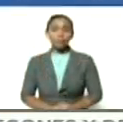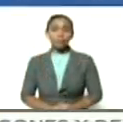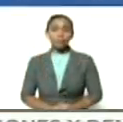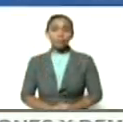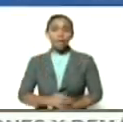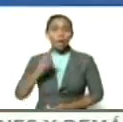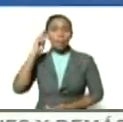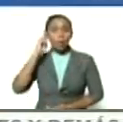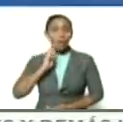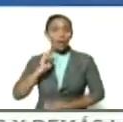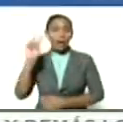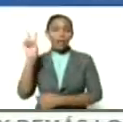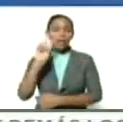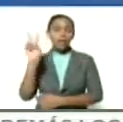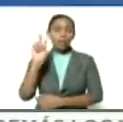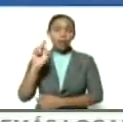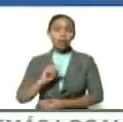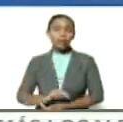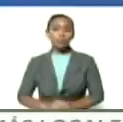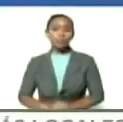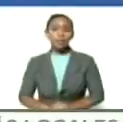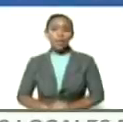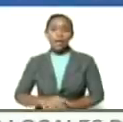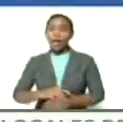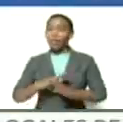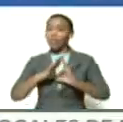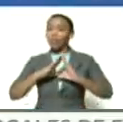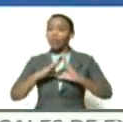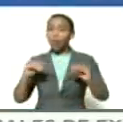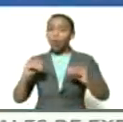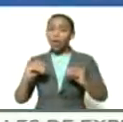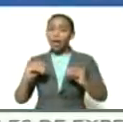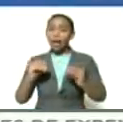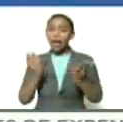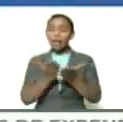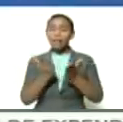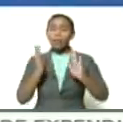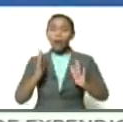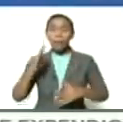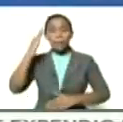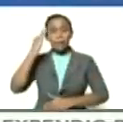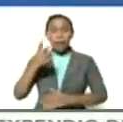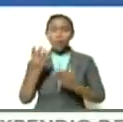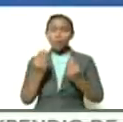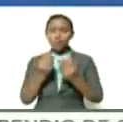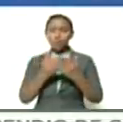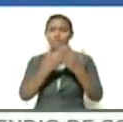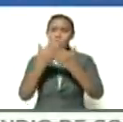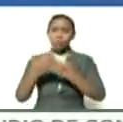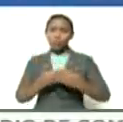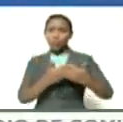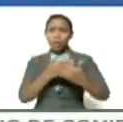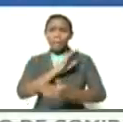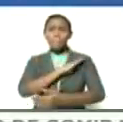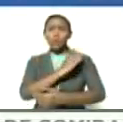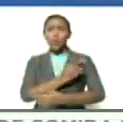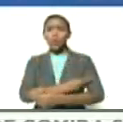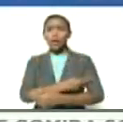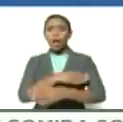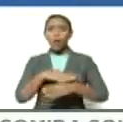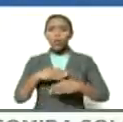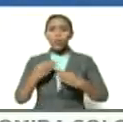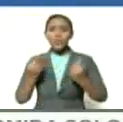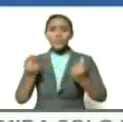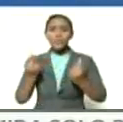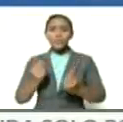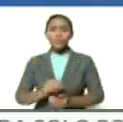bolivariana de Venezuela y en todas las academias militares se estudia mucho el poder de la disuasión